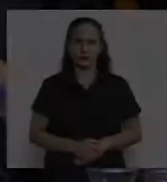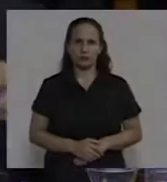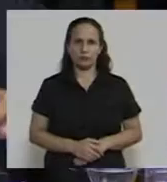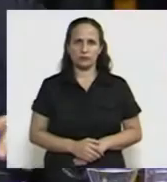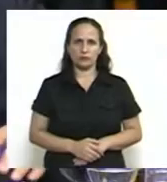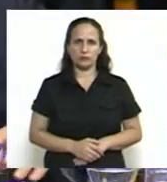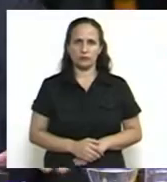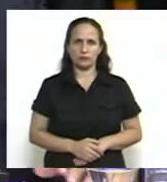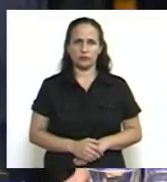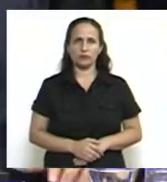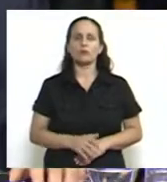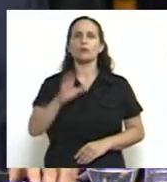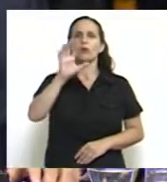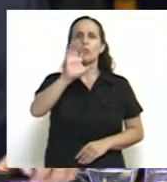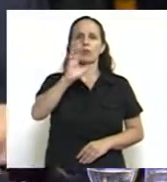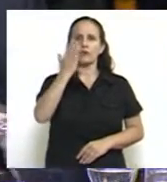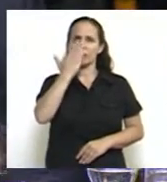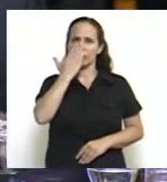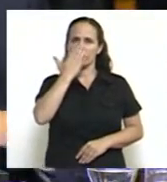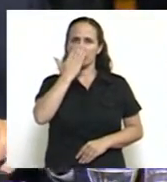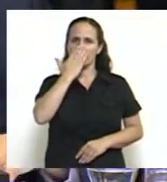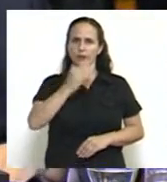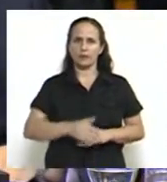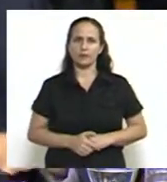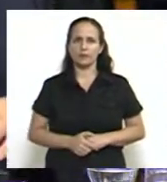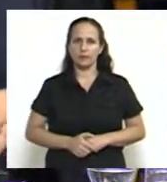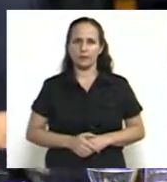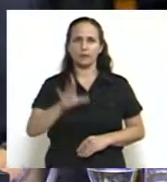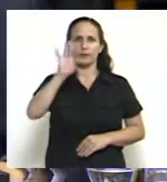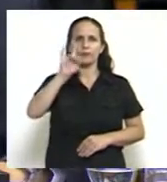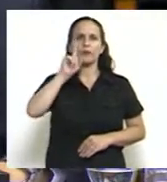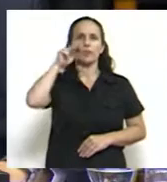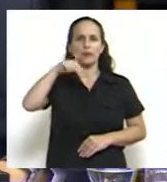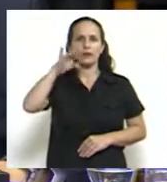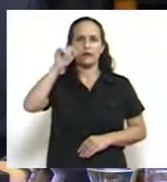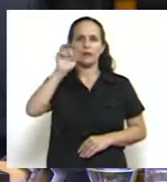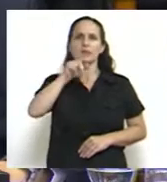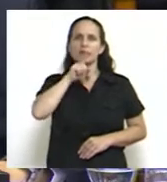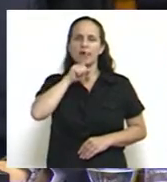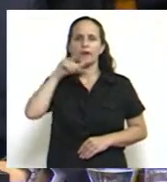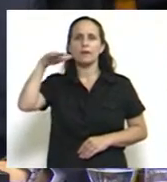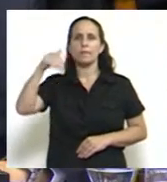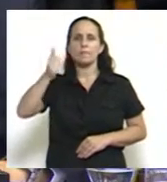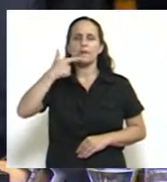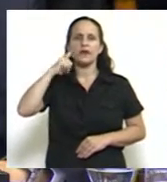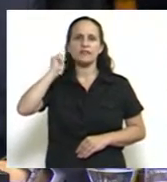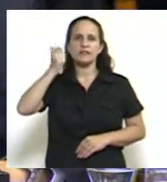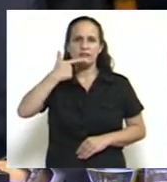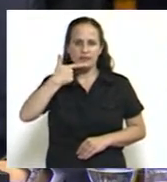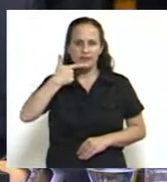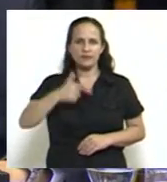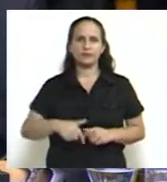Por la provincia de Corrientes, Julián Dindart, Oscar Alberto Macías, José